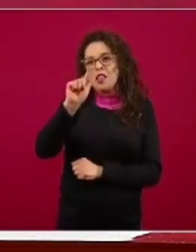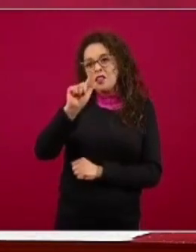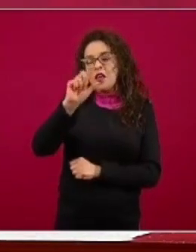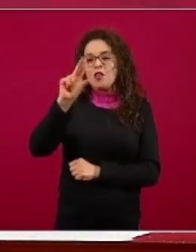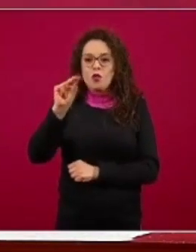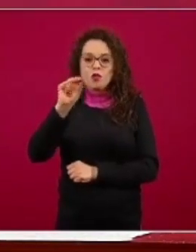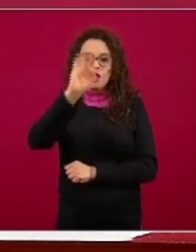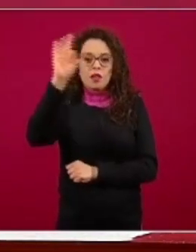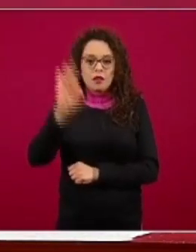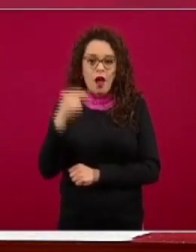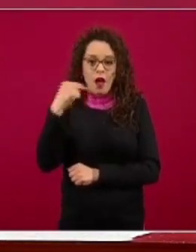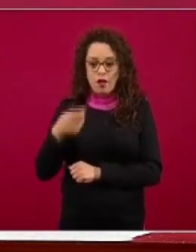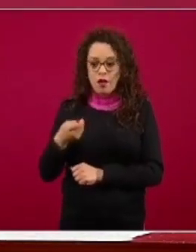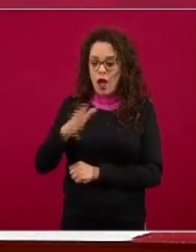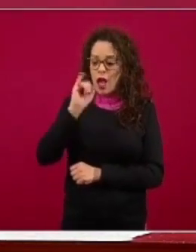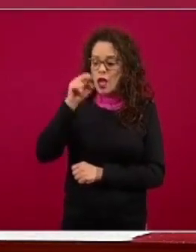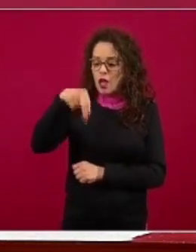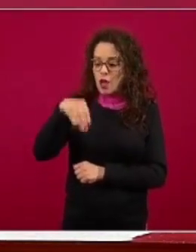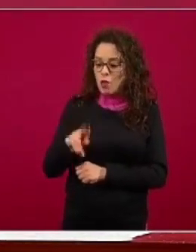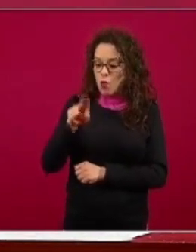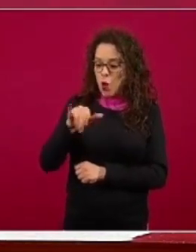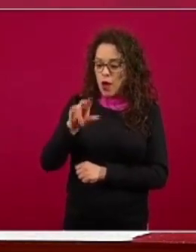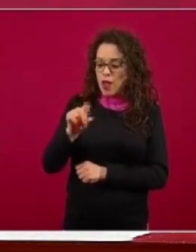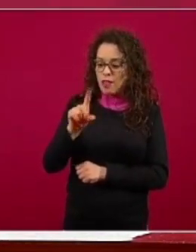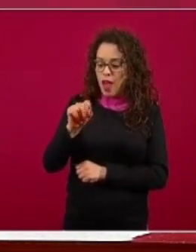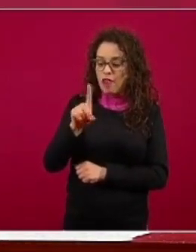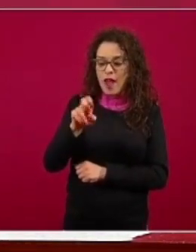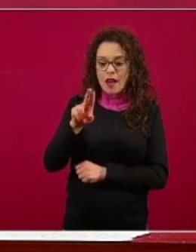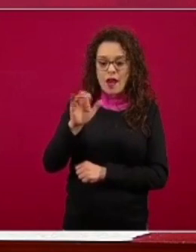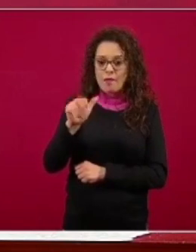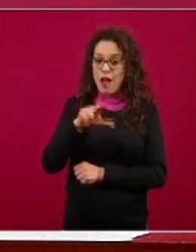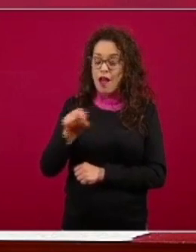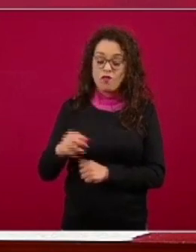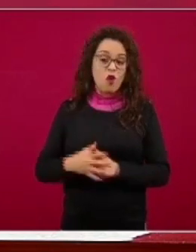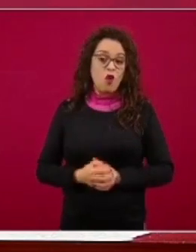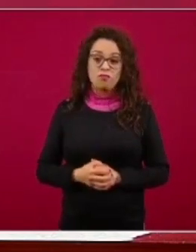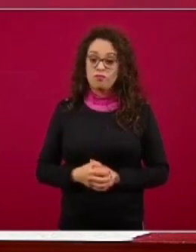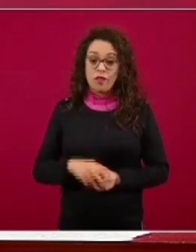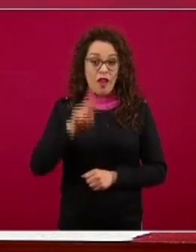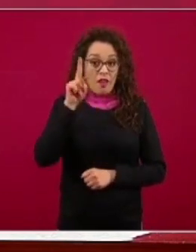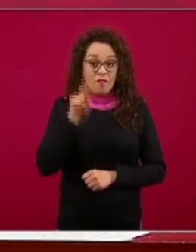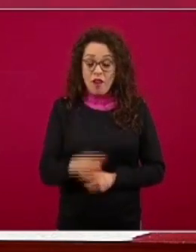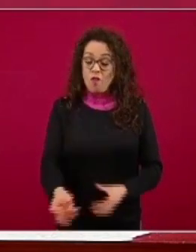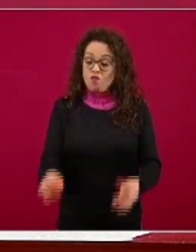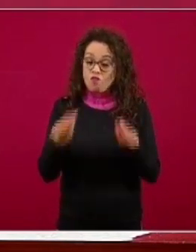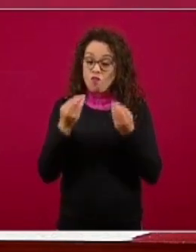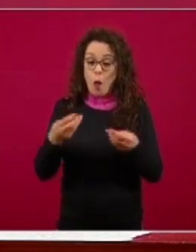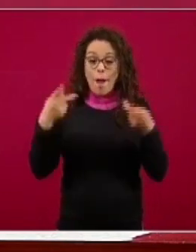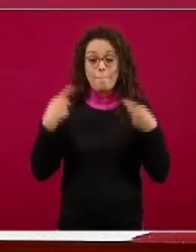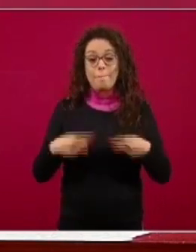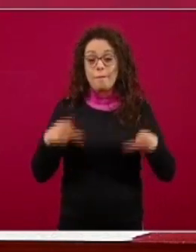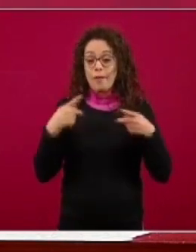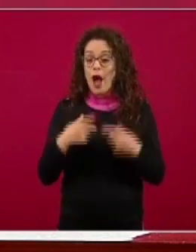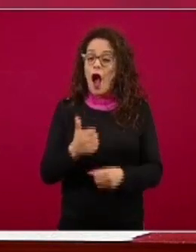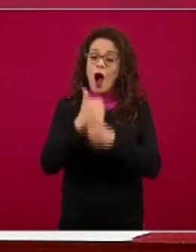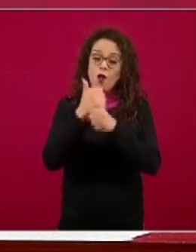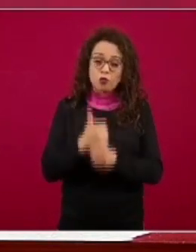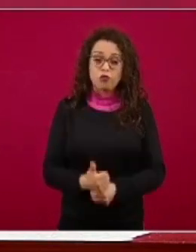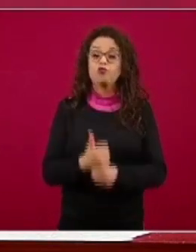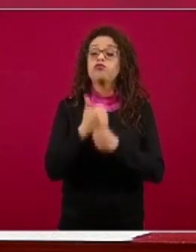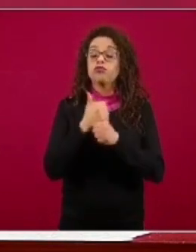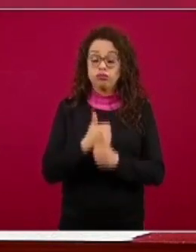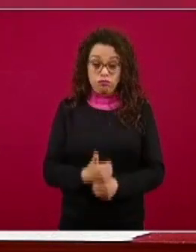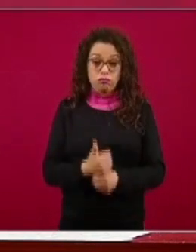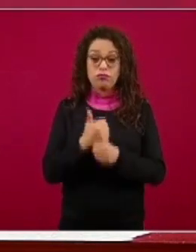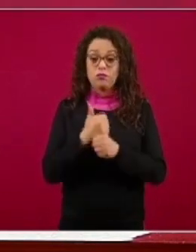costos altísimos en vidas de personas en sufrimiento e incluso en pacientes que aún si